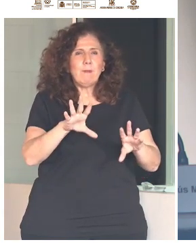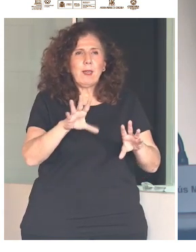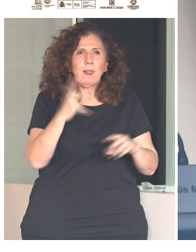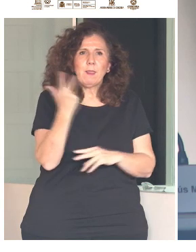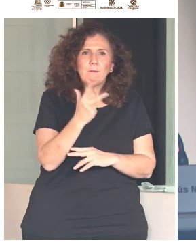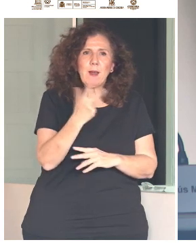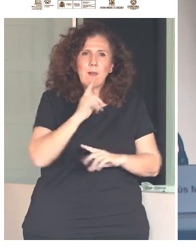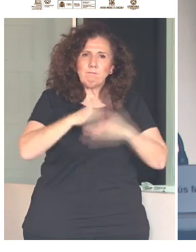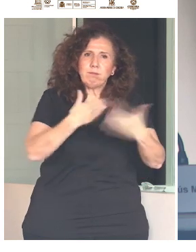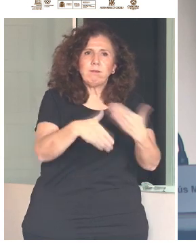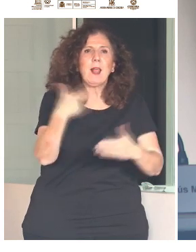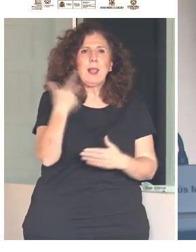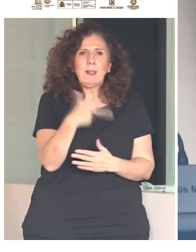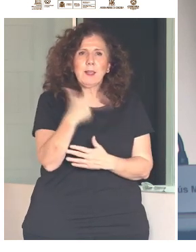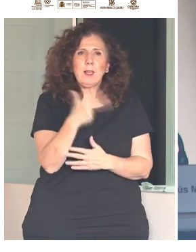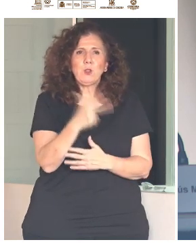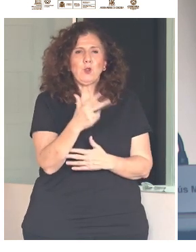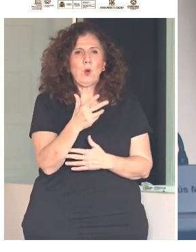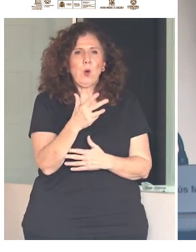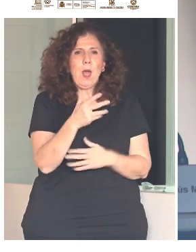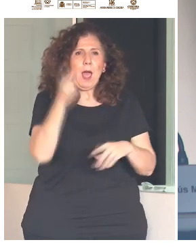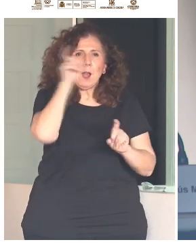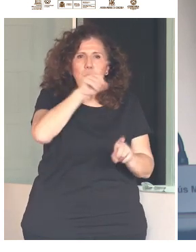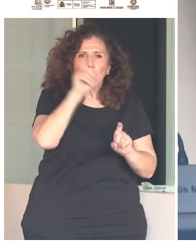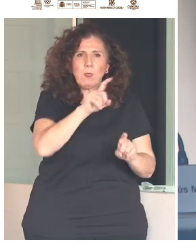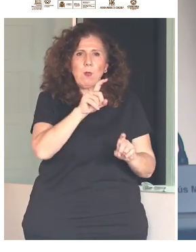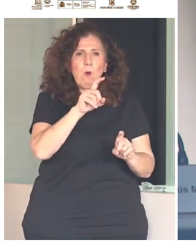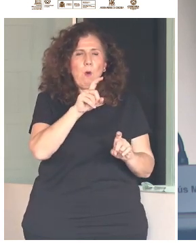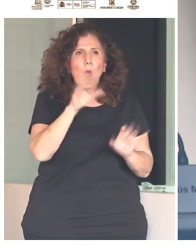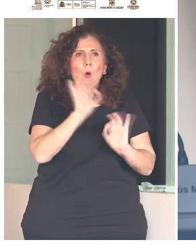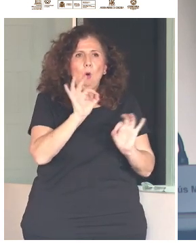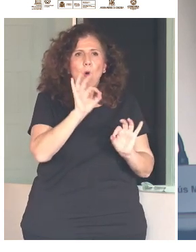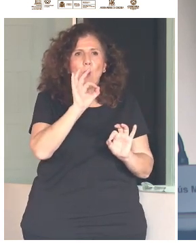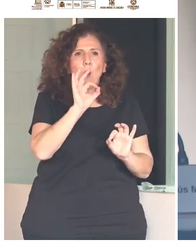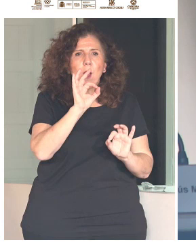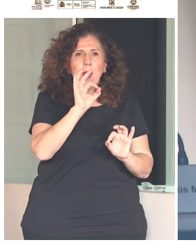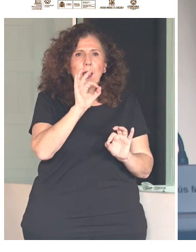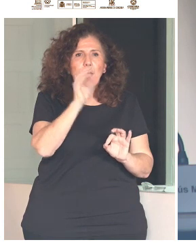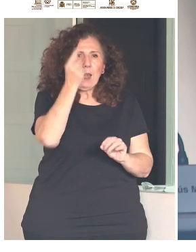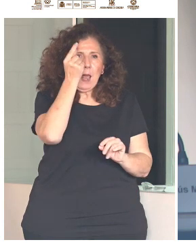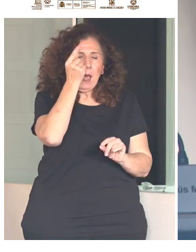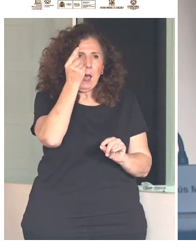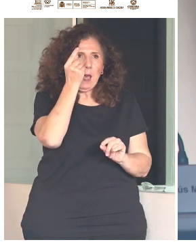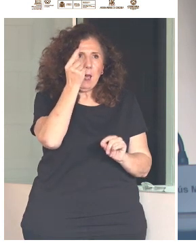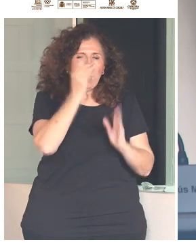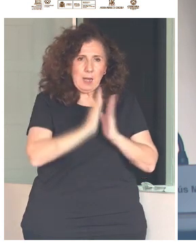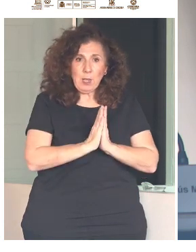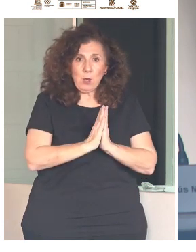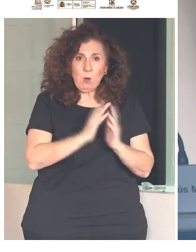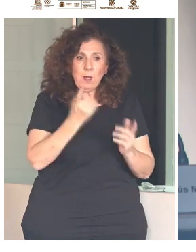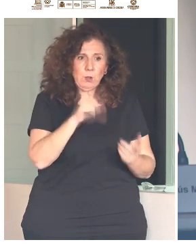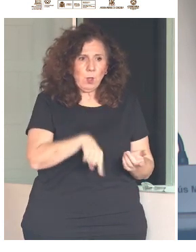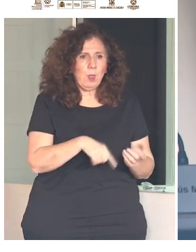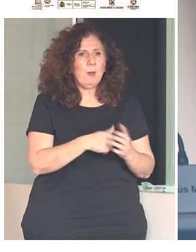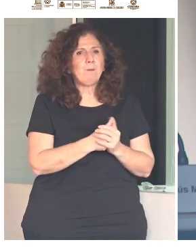o a la religión. Y es aquí donde quiero aterrizar ahora, en la ley. Un Estado de derecho como España tenemos,